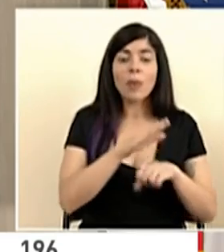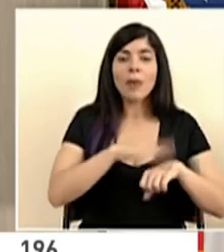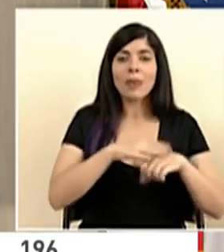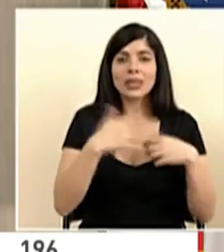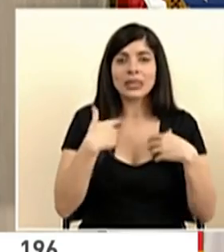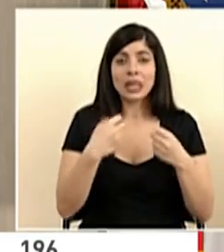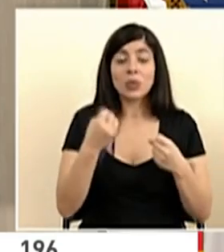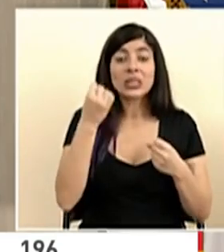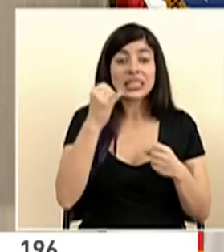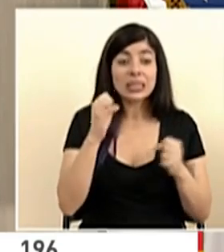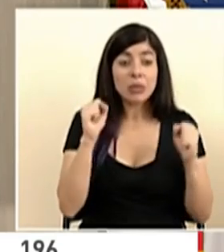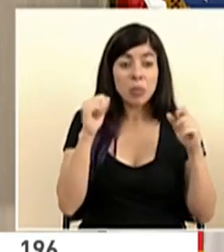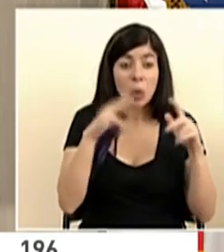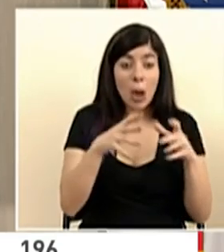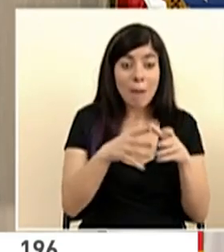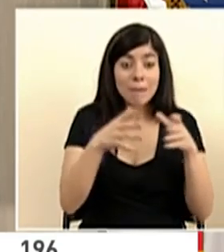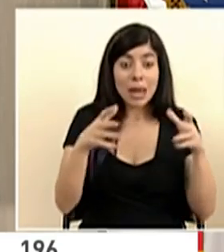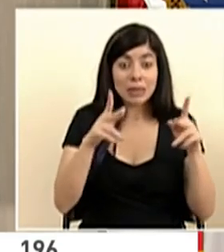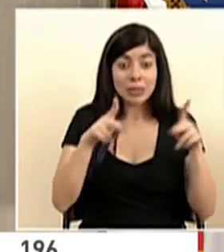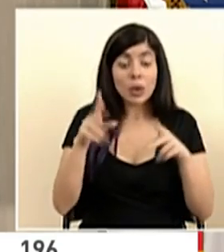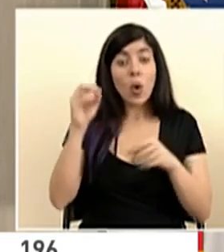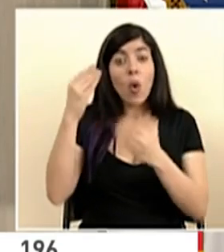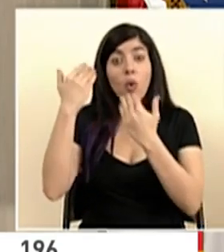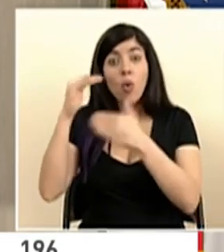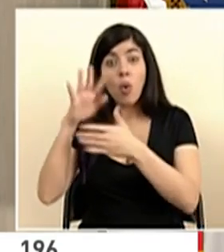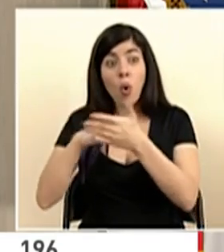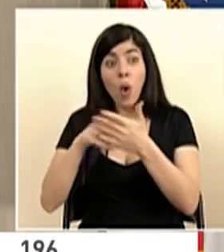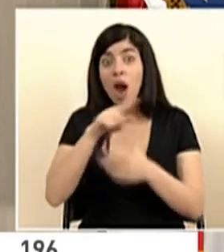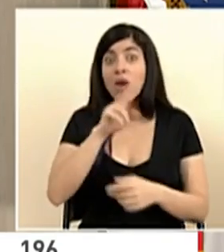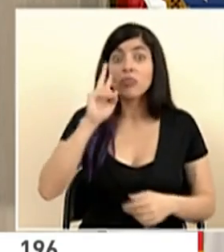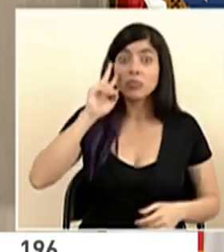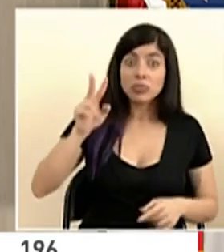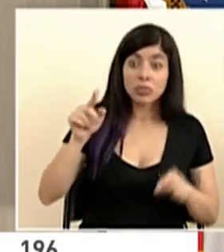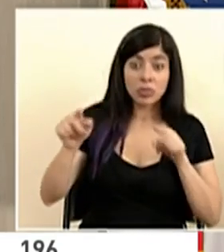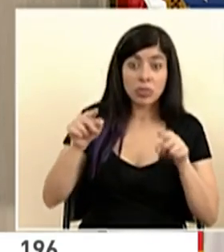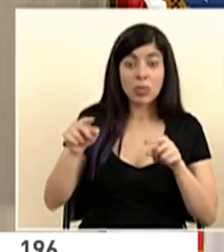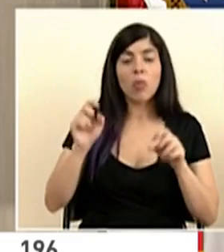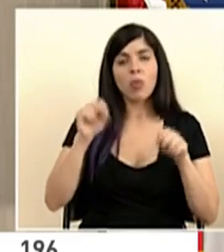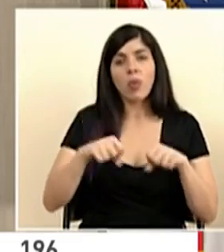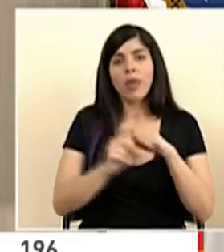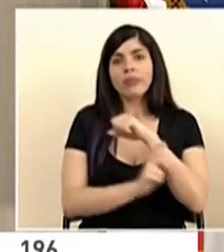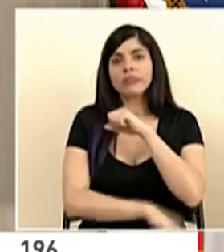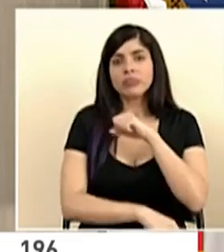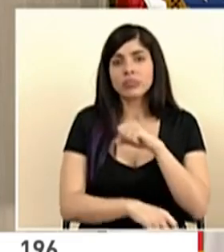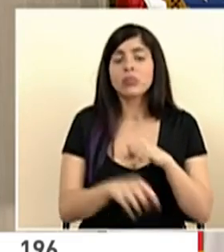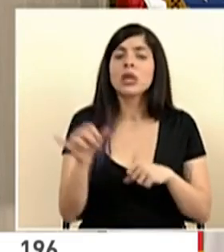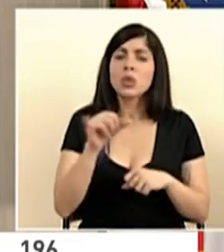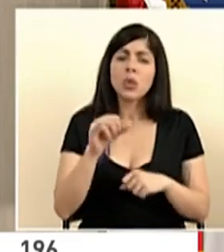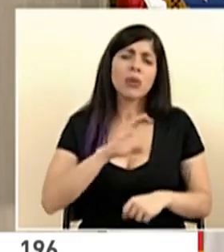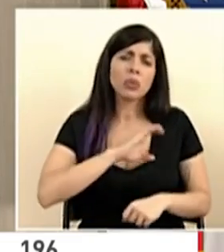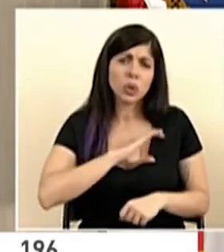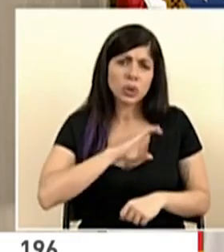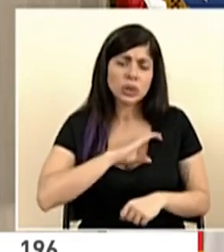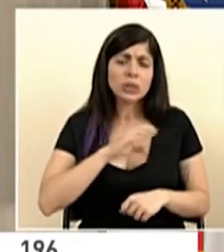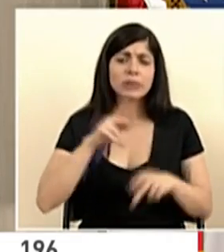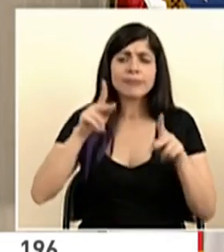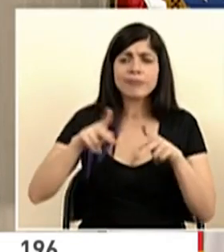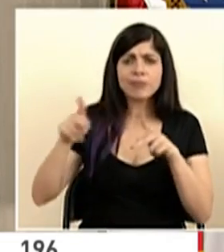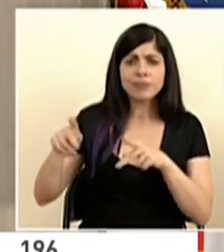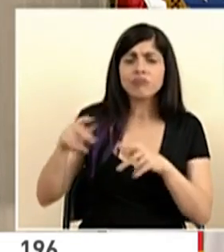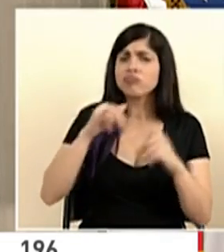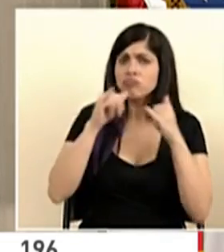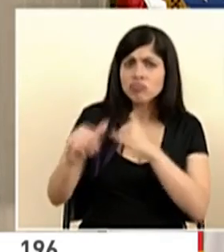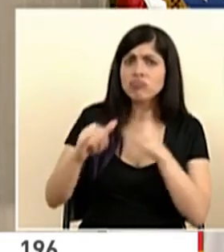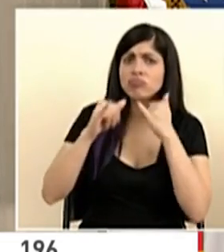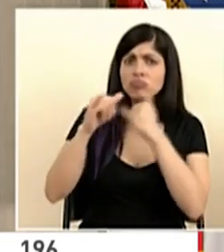capacidad de aforo como la restricción por horario y por día de funcionamiento. Así que, igual la fuerza pública, la gente sigue